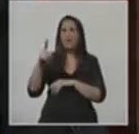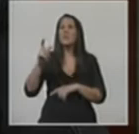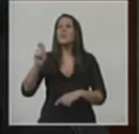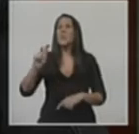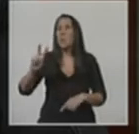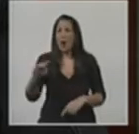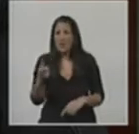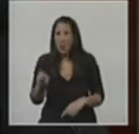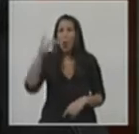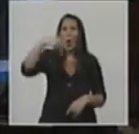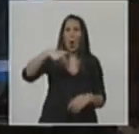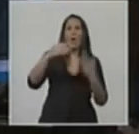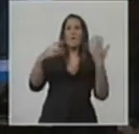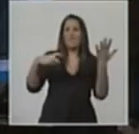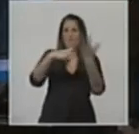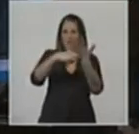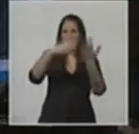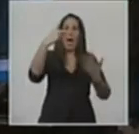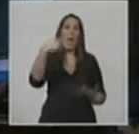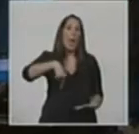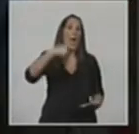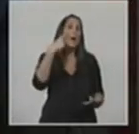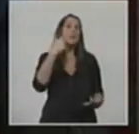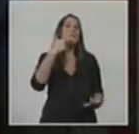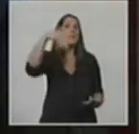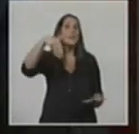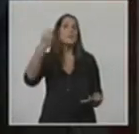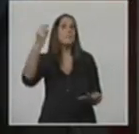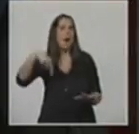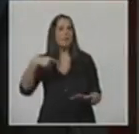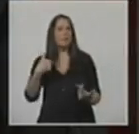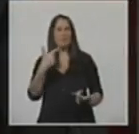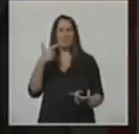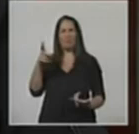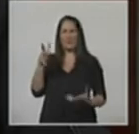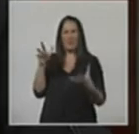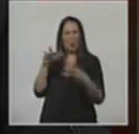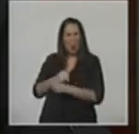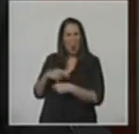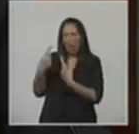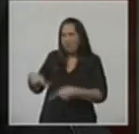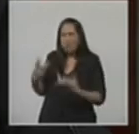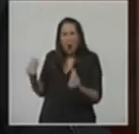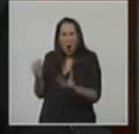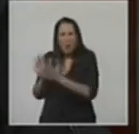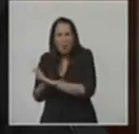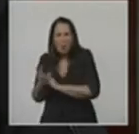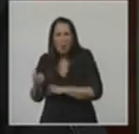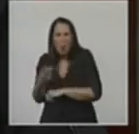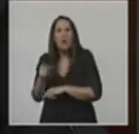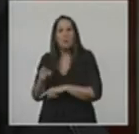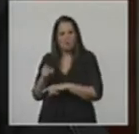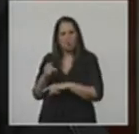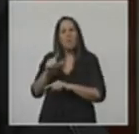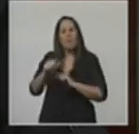son inciertas, pero que a poco comienzan a aclararse. No nos olvidaremos tampoco de los argentinos víctimas del